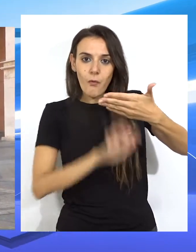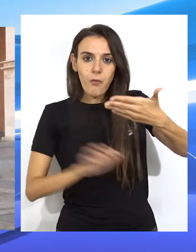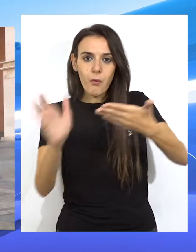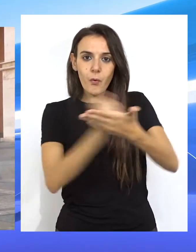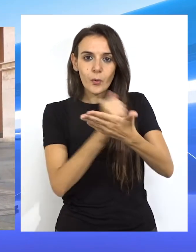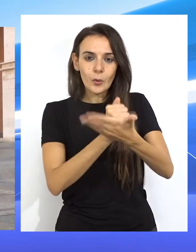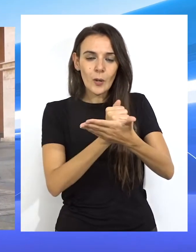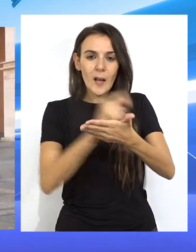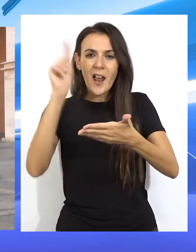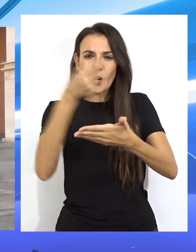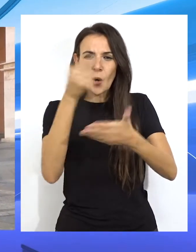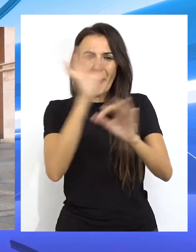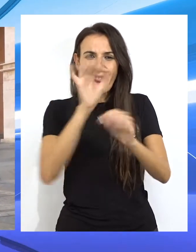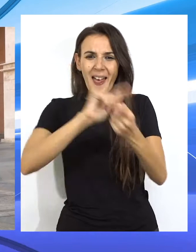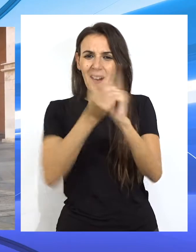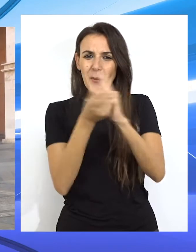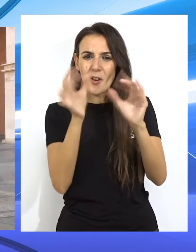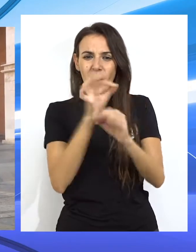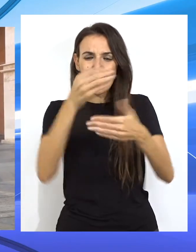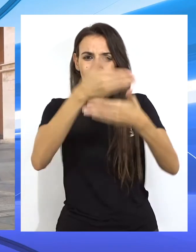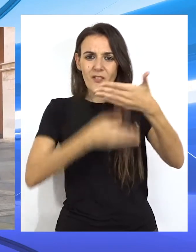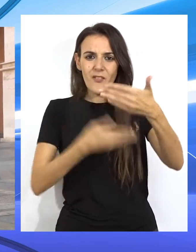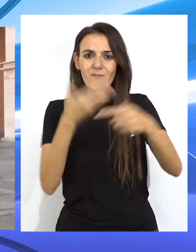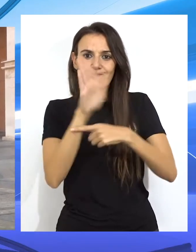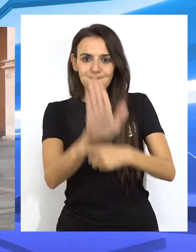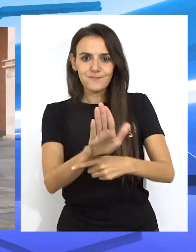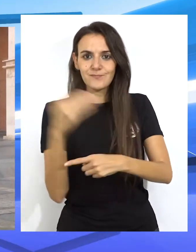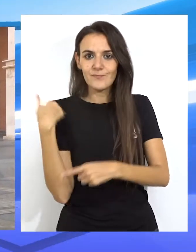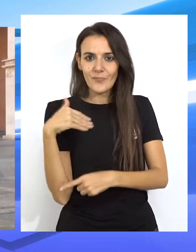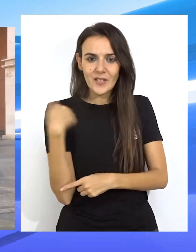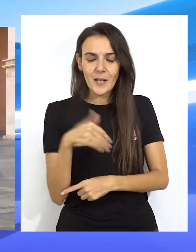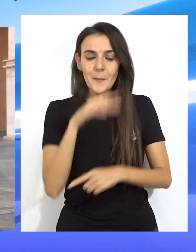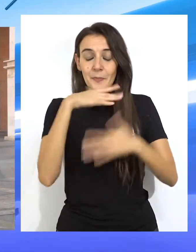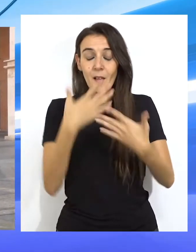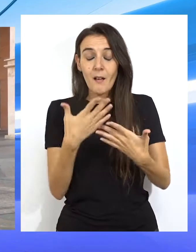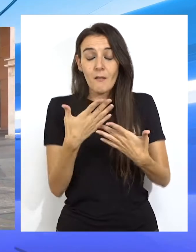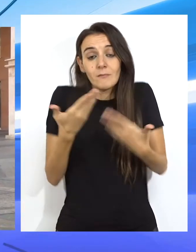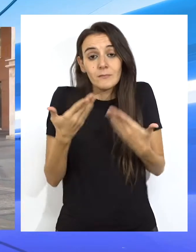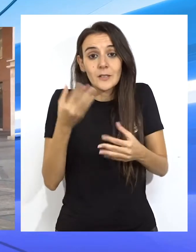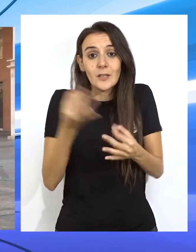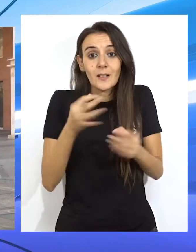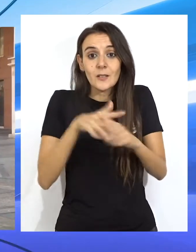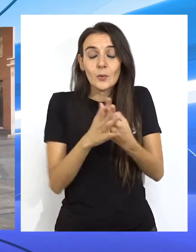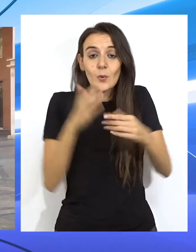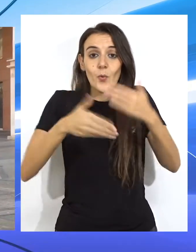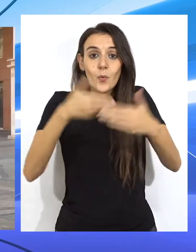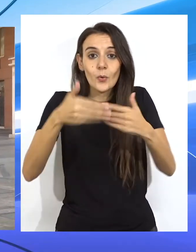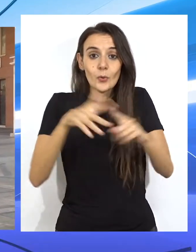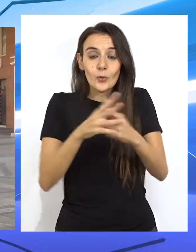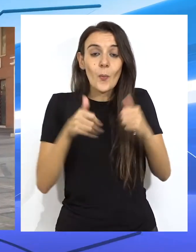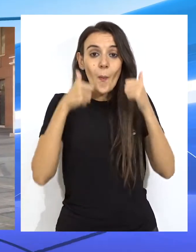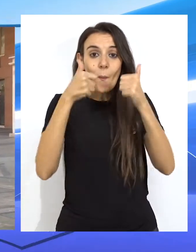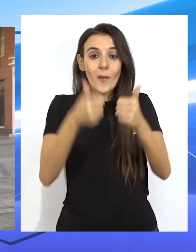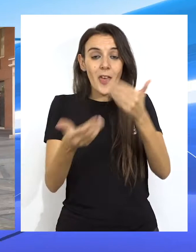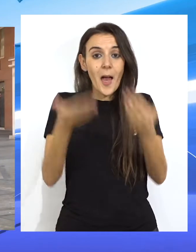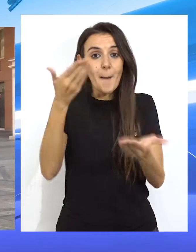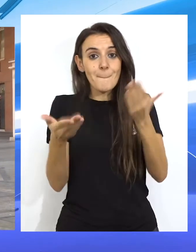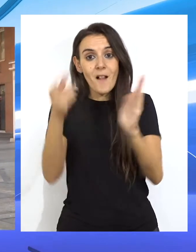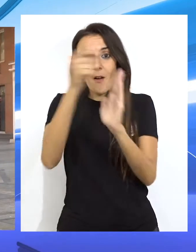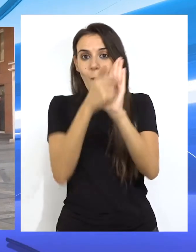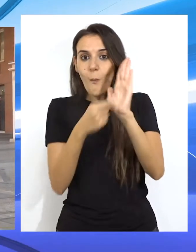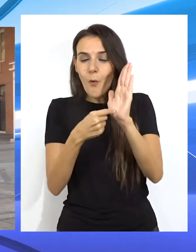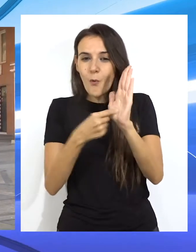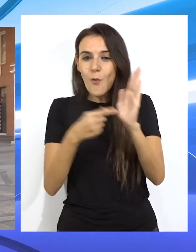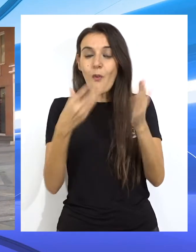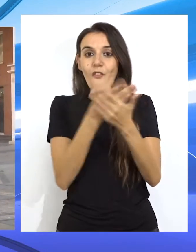le cambiamos ni una sola coma y esas son las bases que se pusieron en marcha. A la vista está que cuando hemos puesto en marcha la baremación y demás,